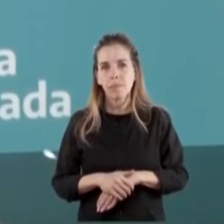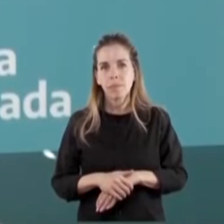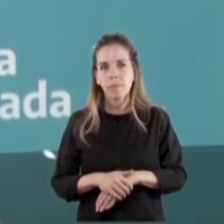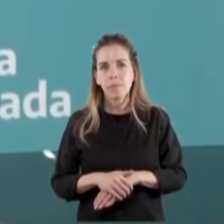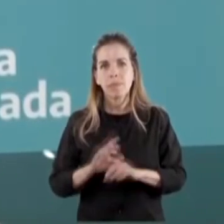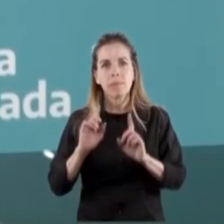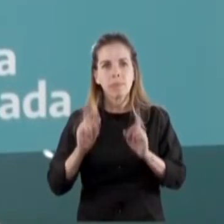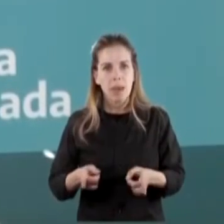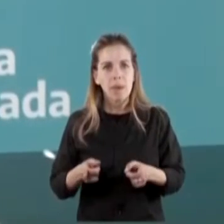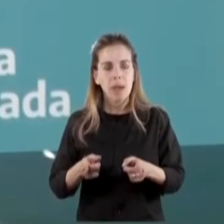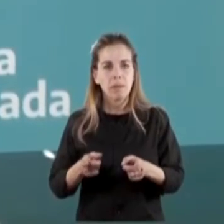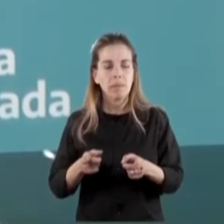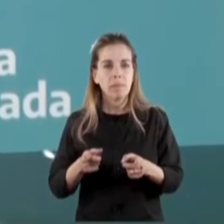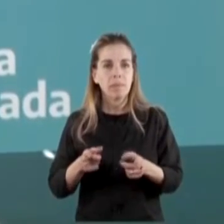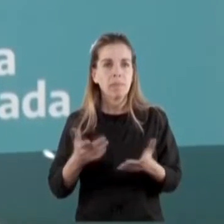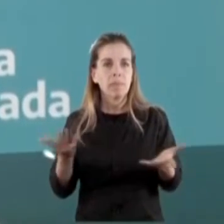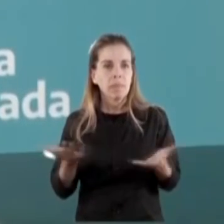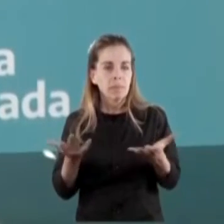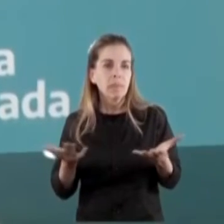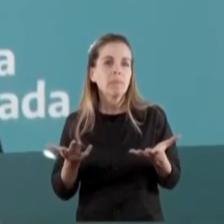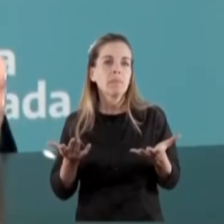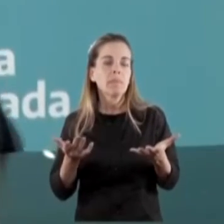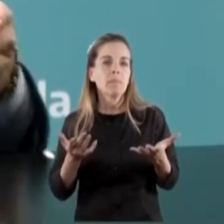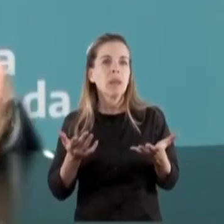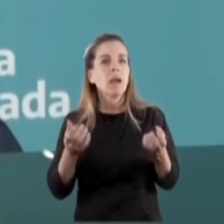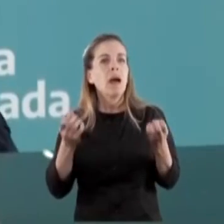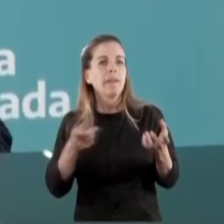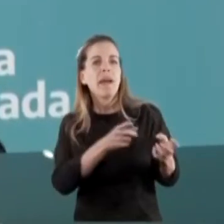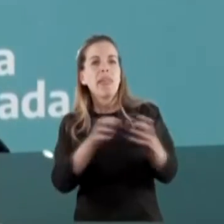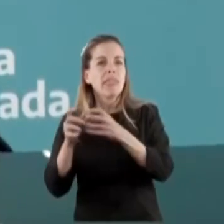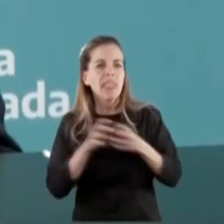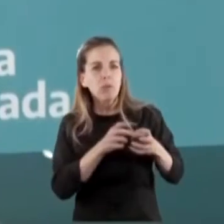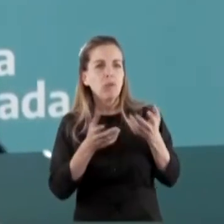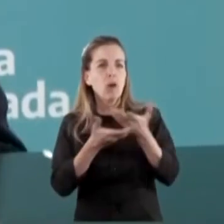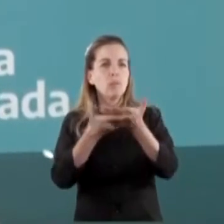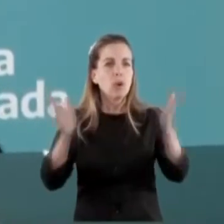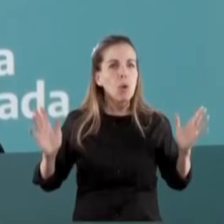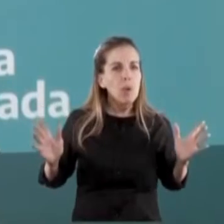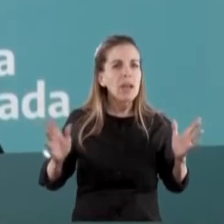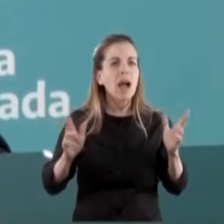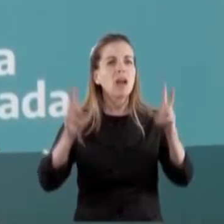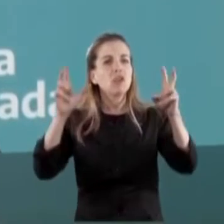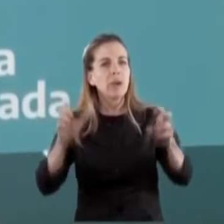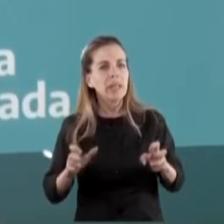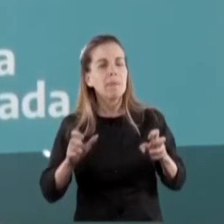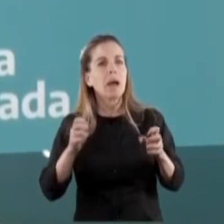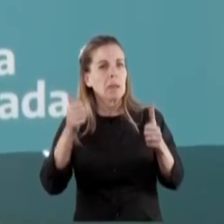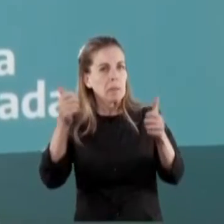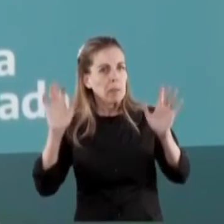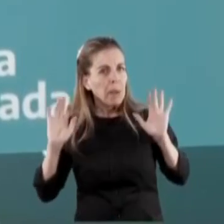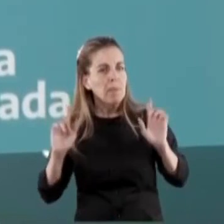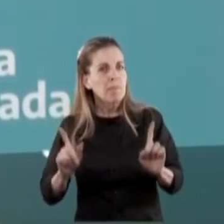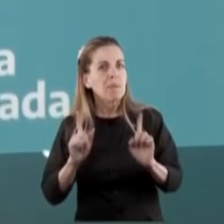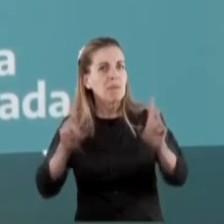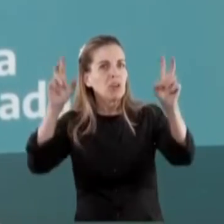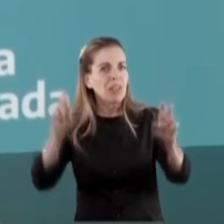también la discusión pública que estamos viendo, que es bienvenida, que visibiliza cuestiones que venimos trabajando desde